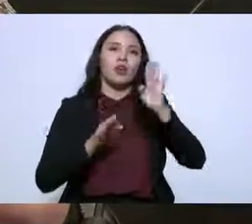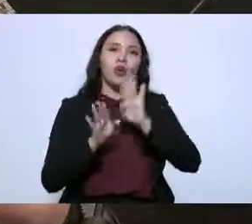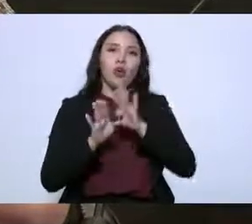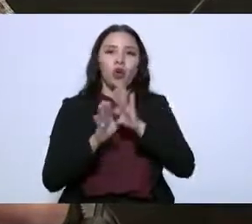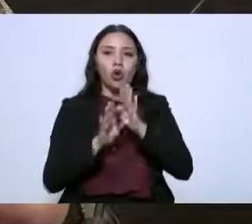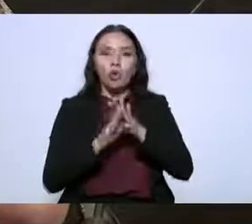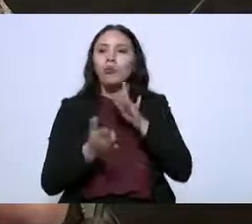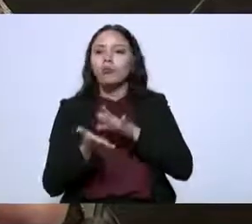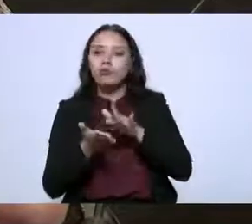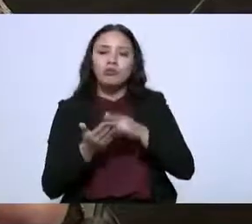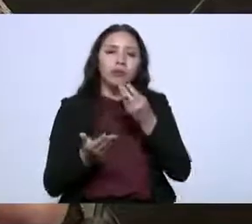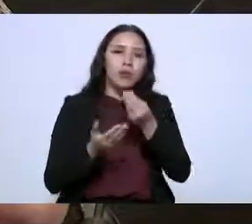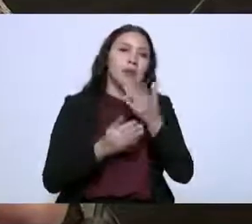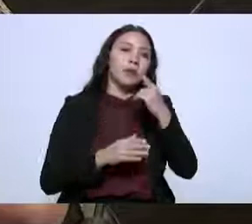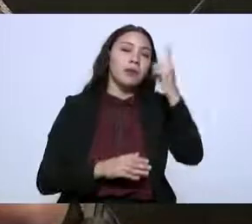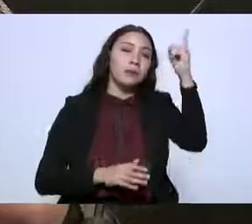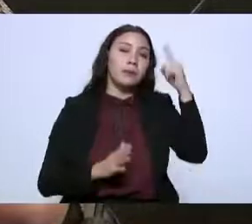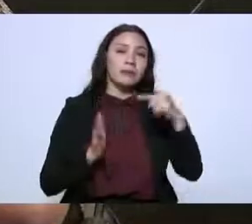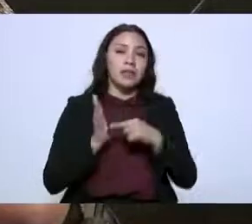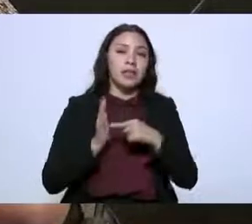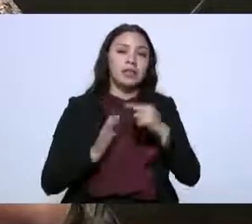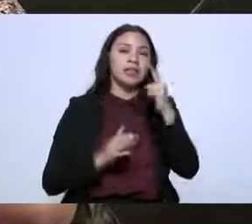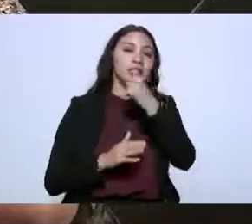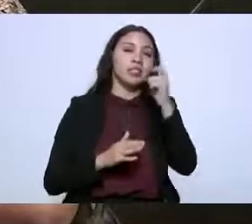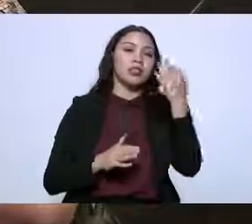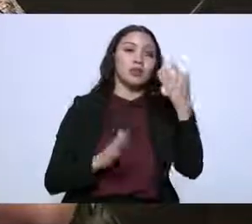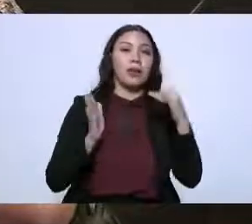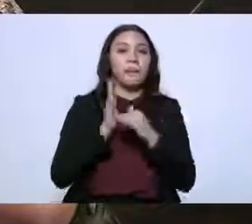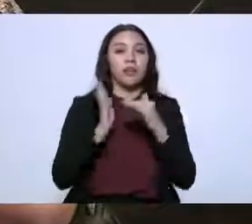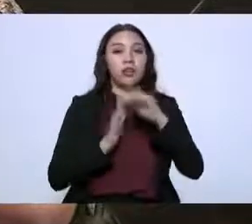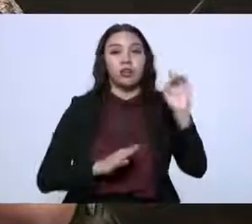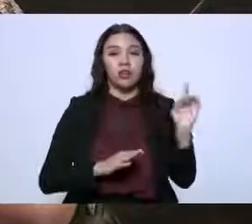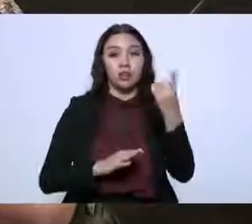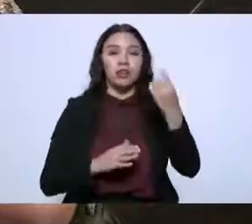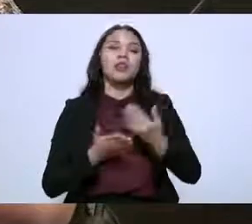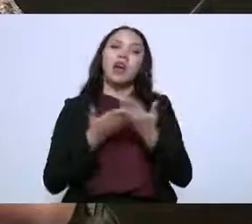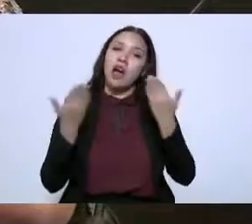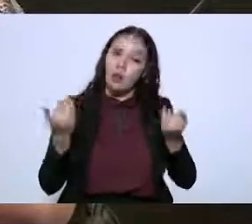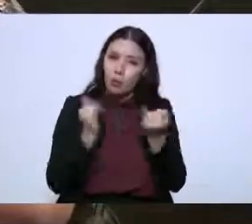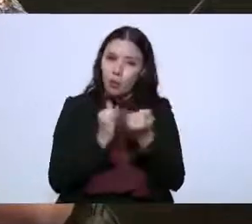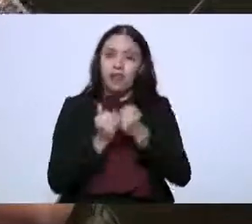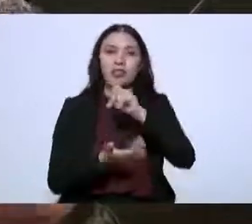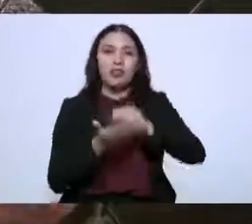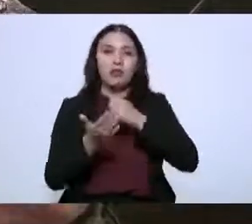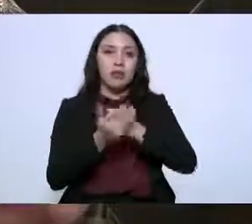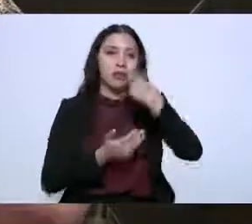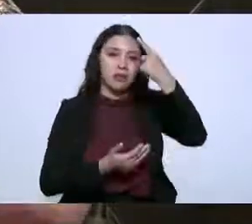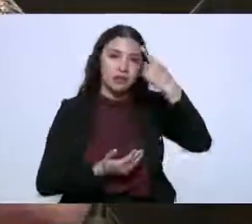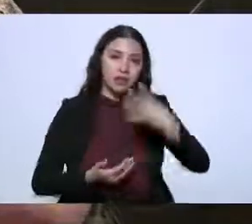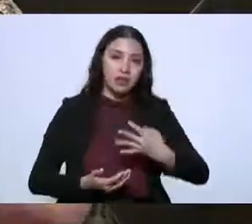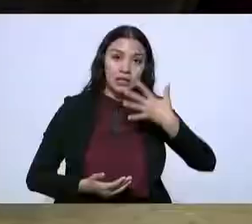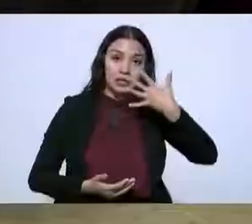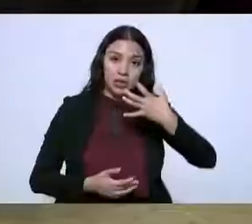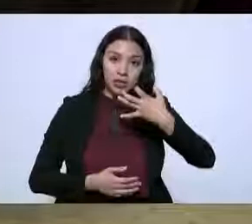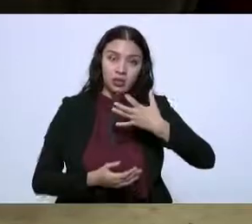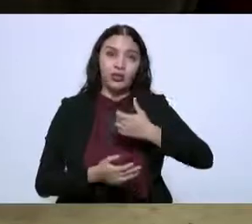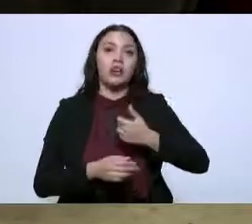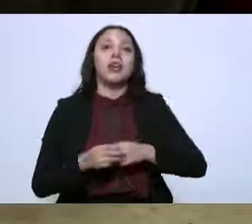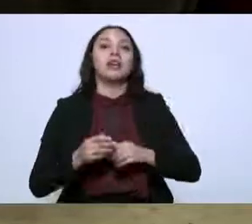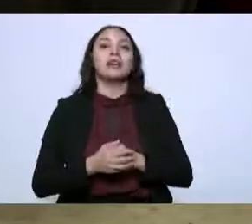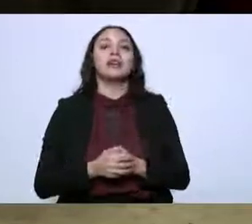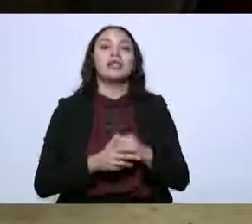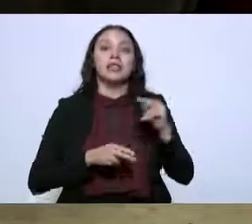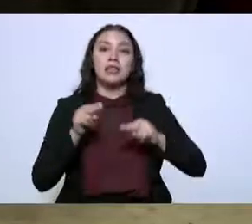con mil 150 millones de dólares. También es el quinto lugar en este primer semestre, según las estadísticas,